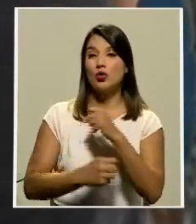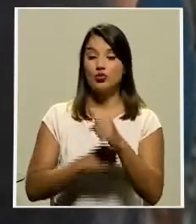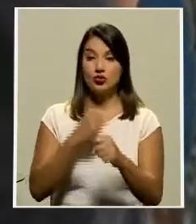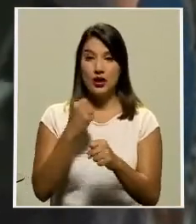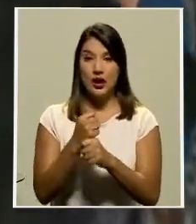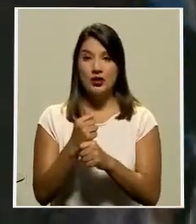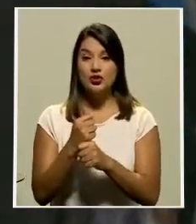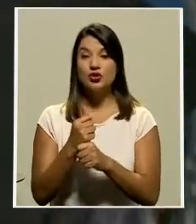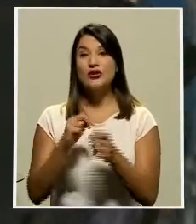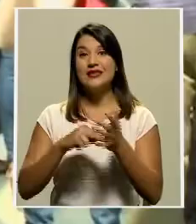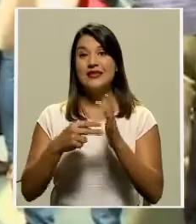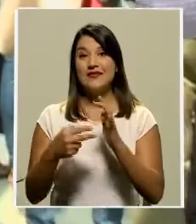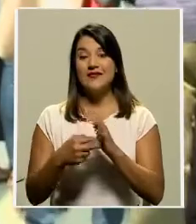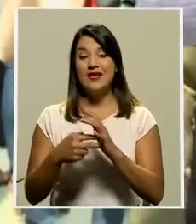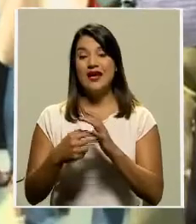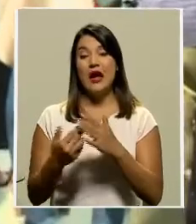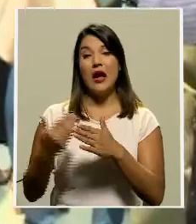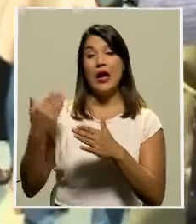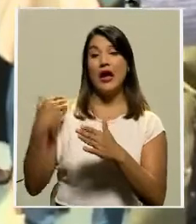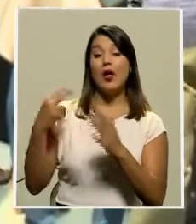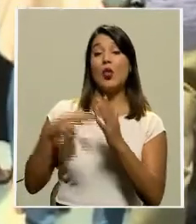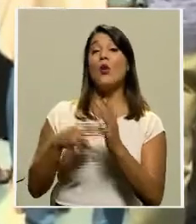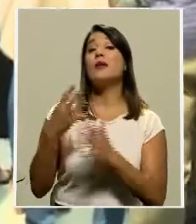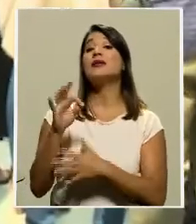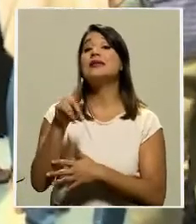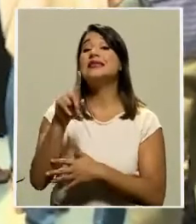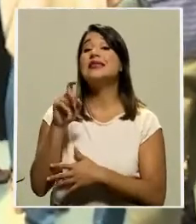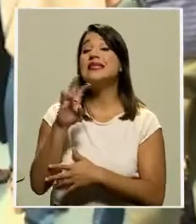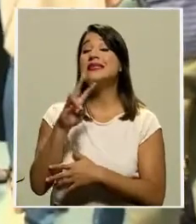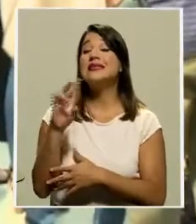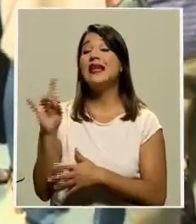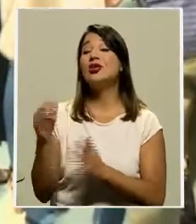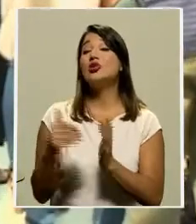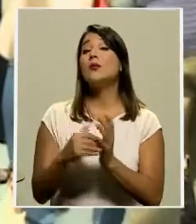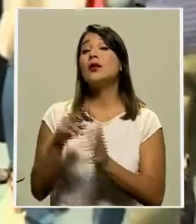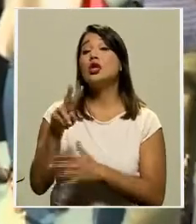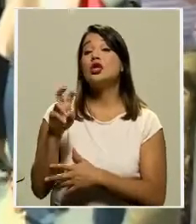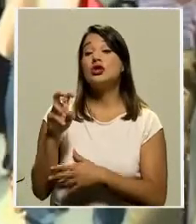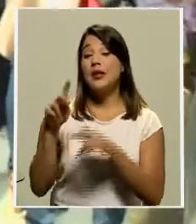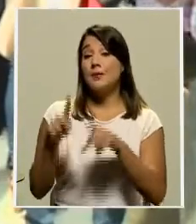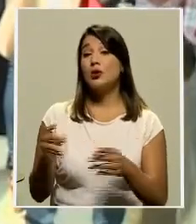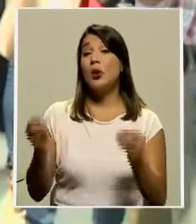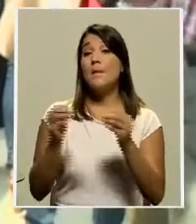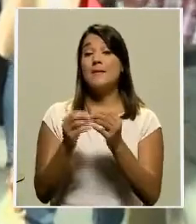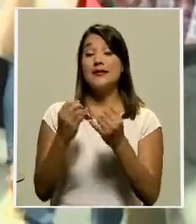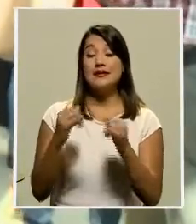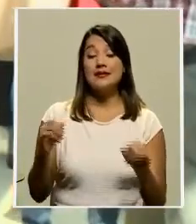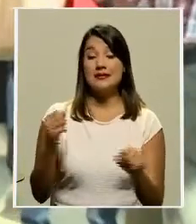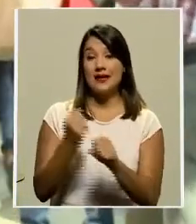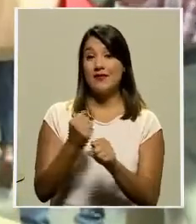el año 2019, hay 178,200 personas más sin empleo.